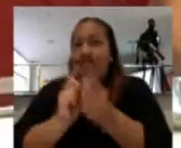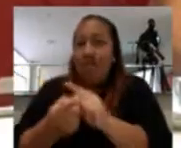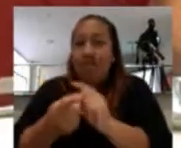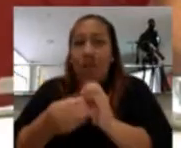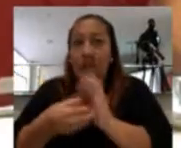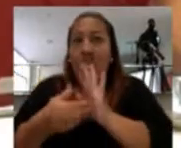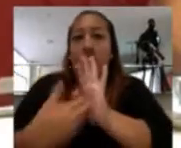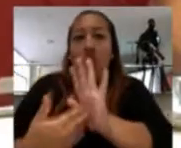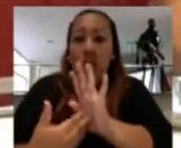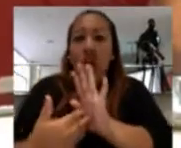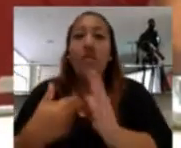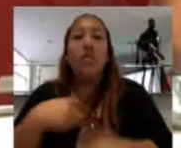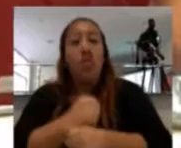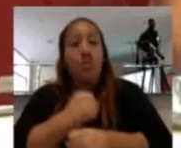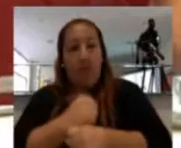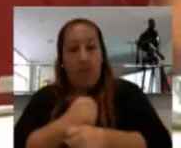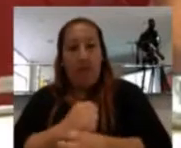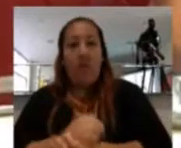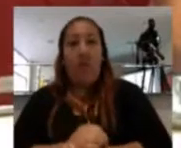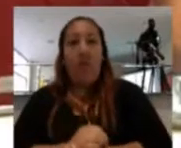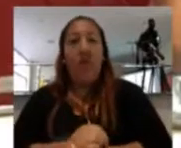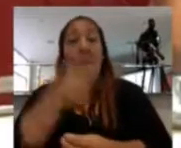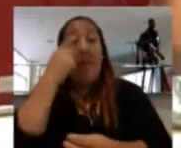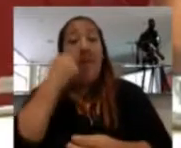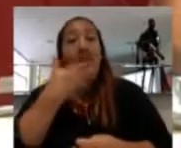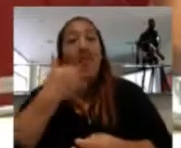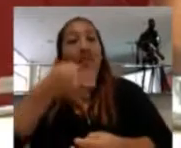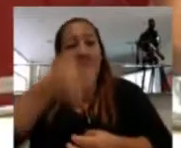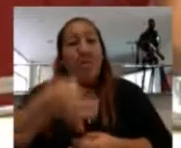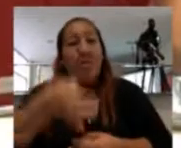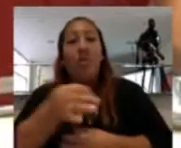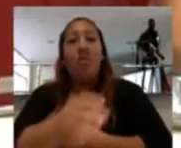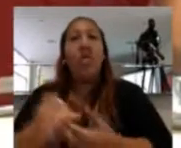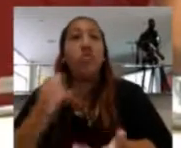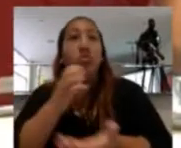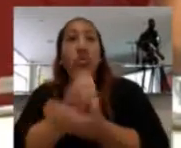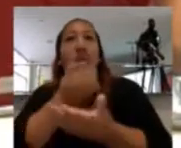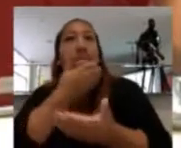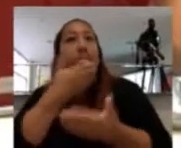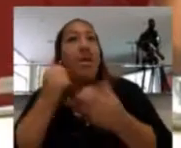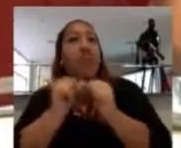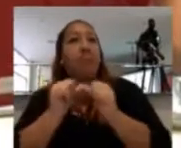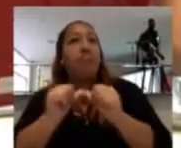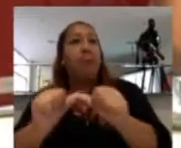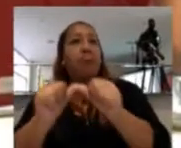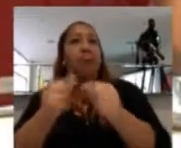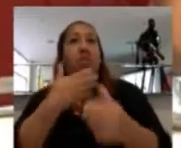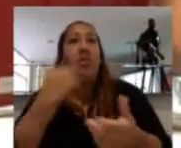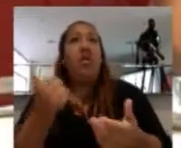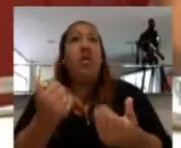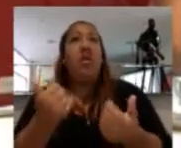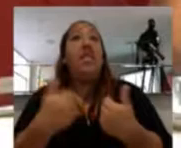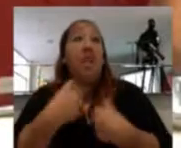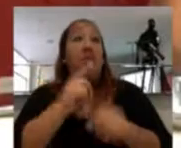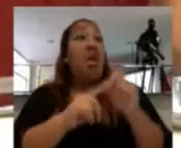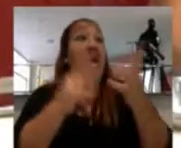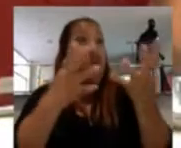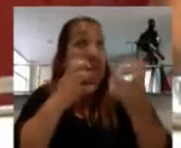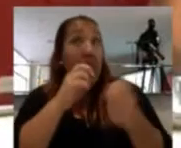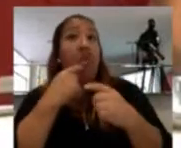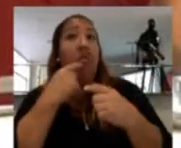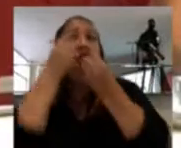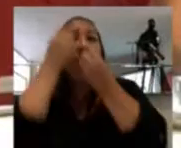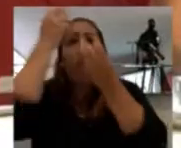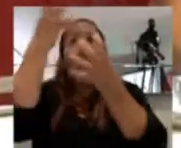todos nuestros actos y nuestras acciones para tener una verdadera ciudad sostenible. Quien quiera, tengo información, tengo